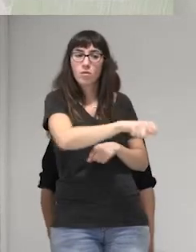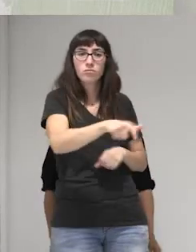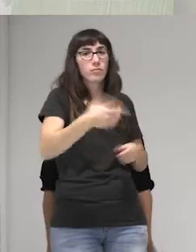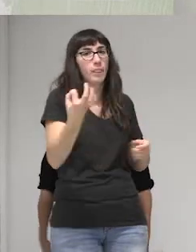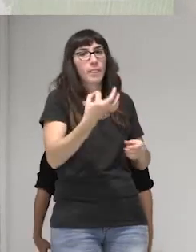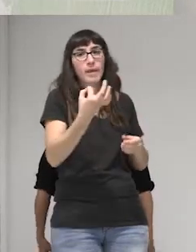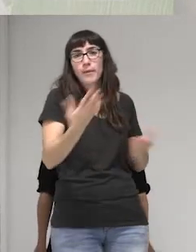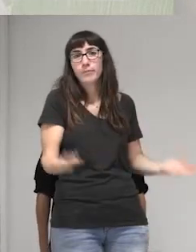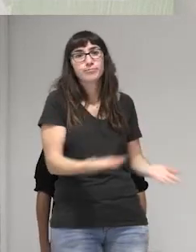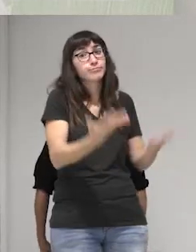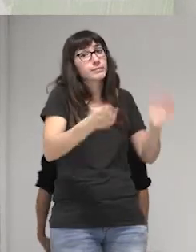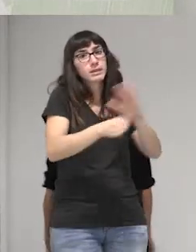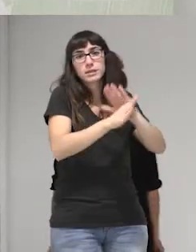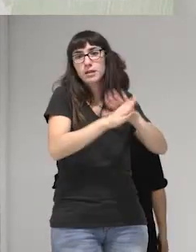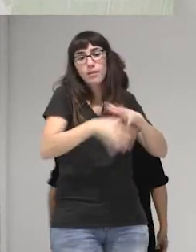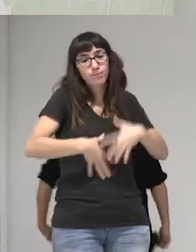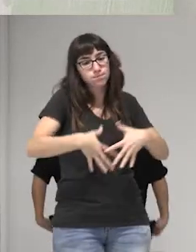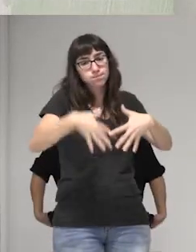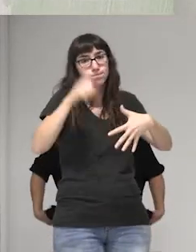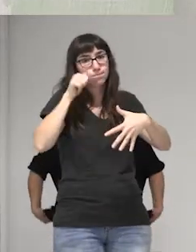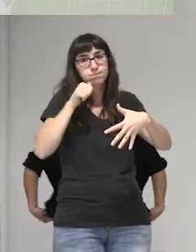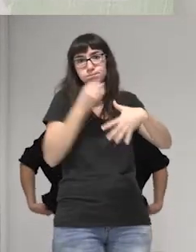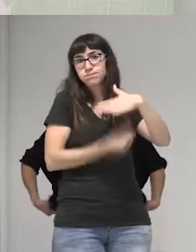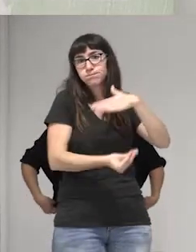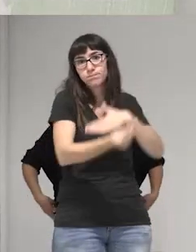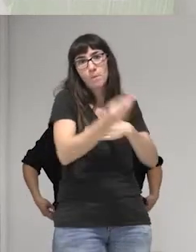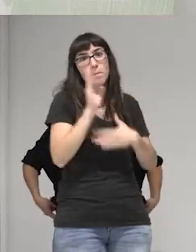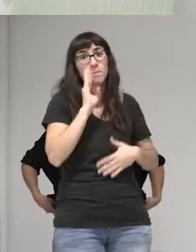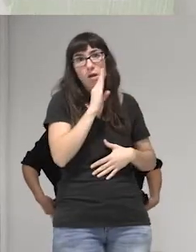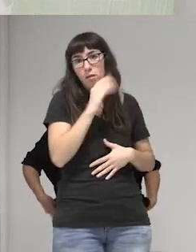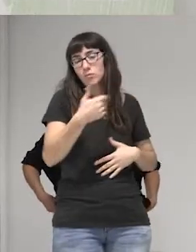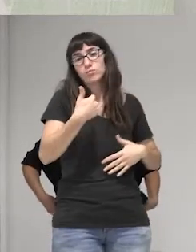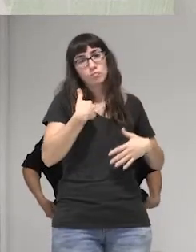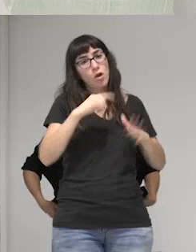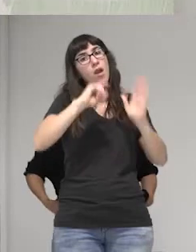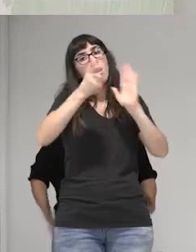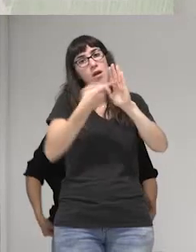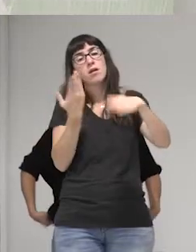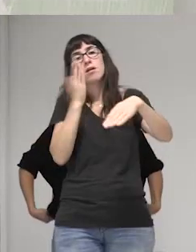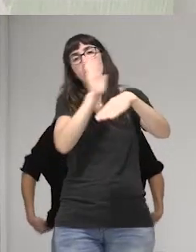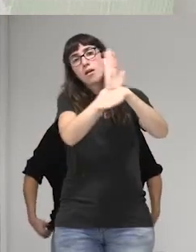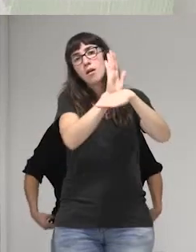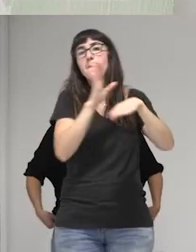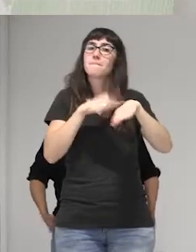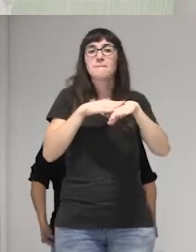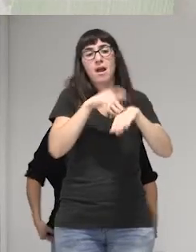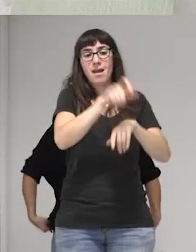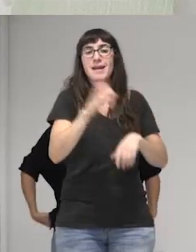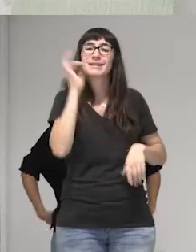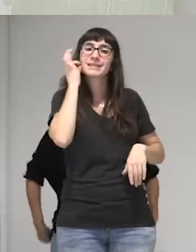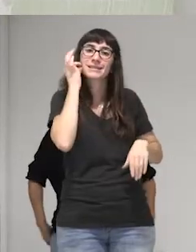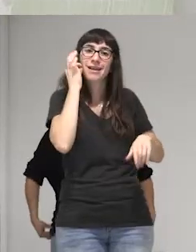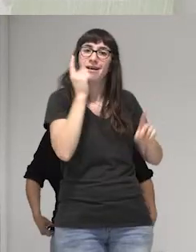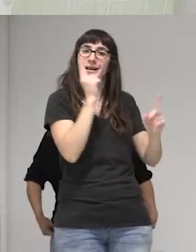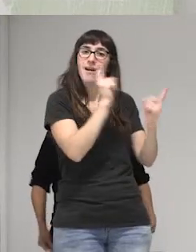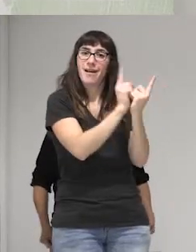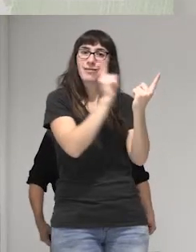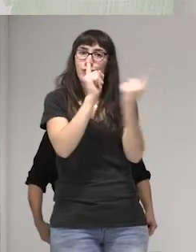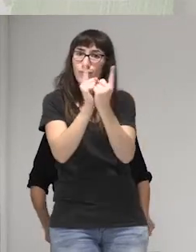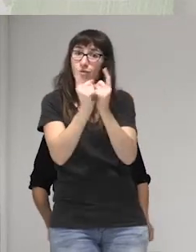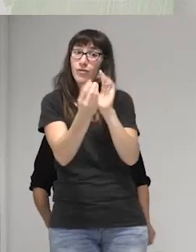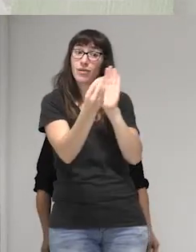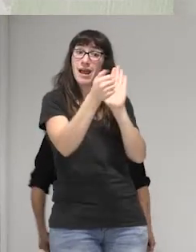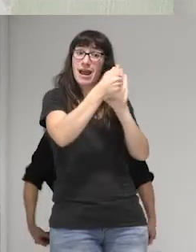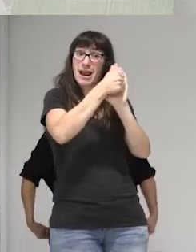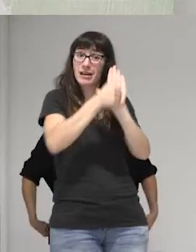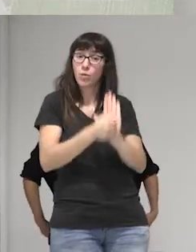mantener el embarazo y a ser madres yo presenté una ley de atención a estas niñas y dentro de 21 artículos había